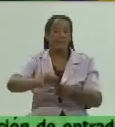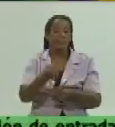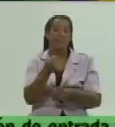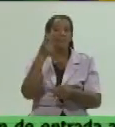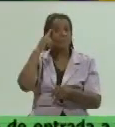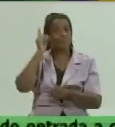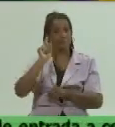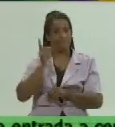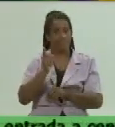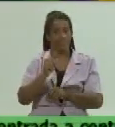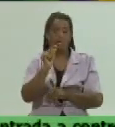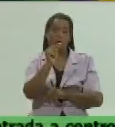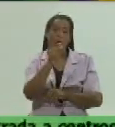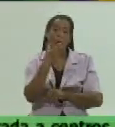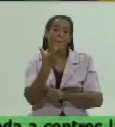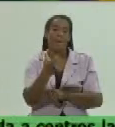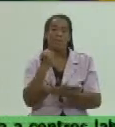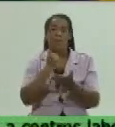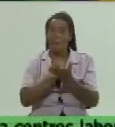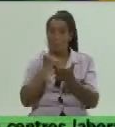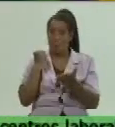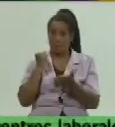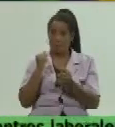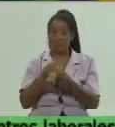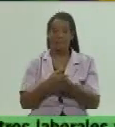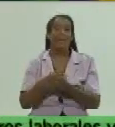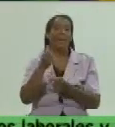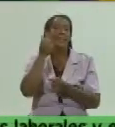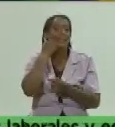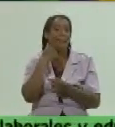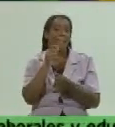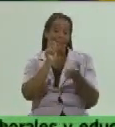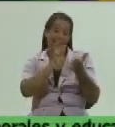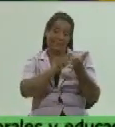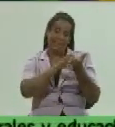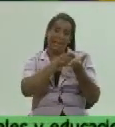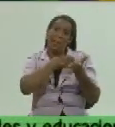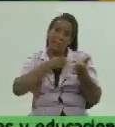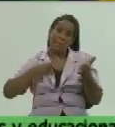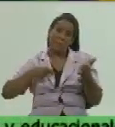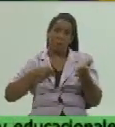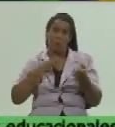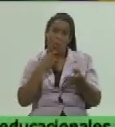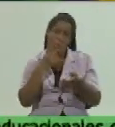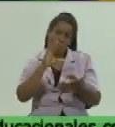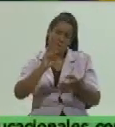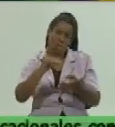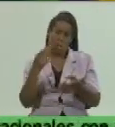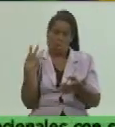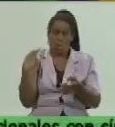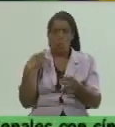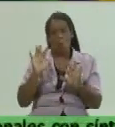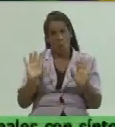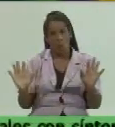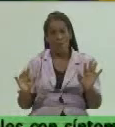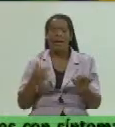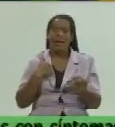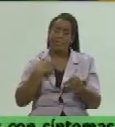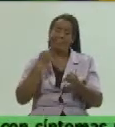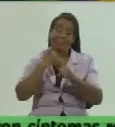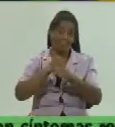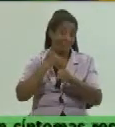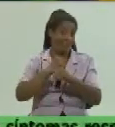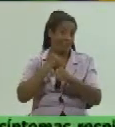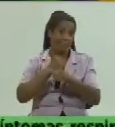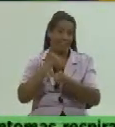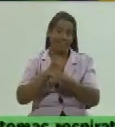precios aprobados también la inspección como él mencionaba tiene un rol un papel que tiene